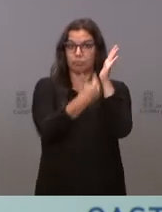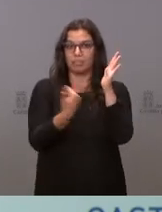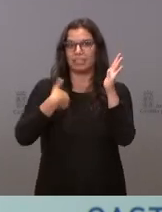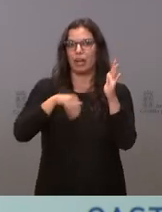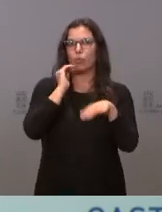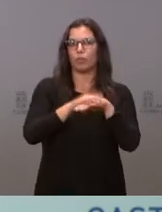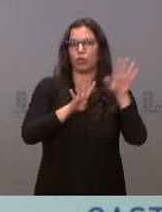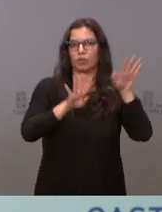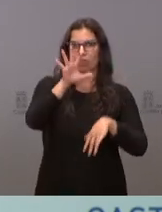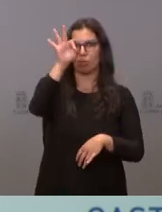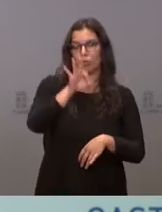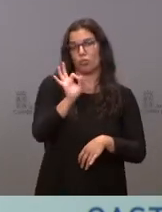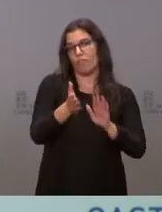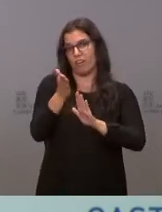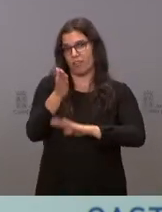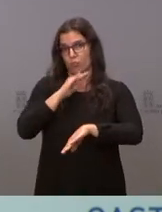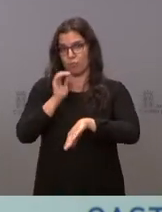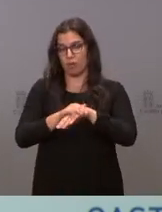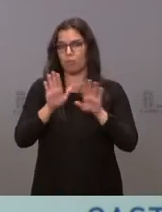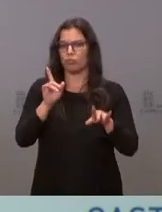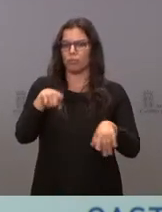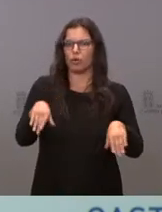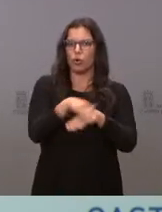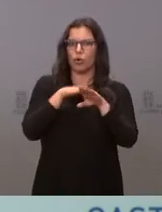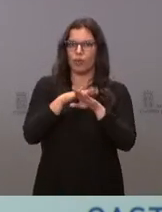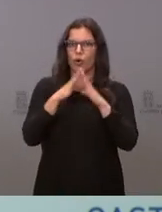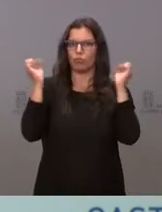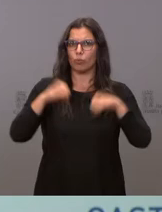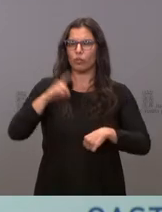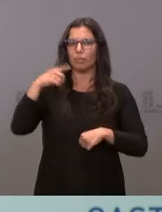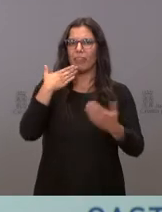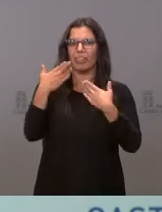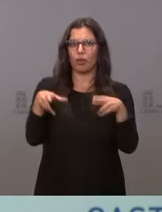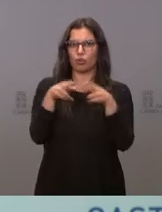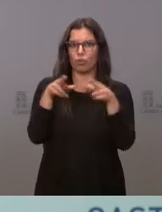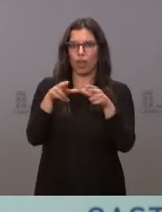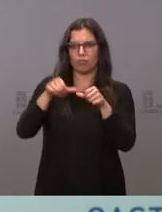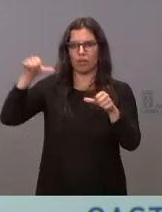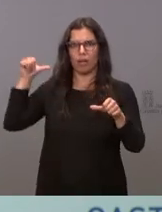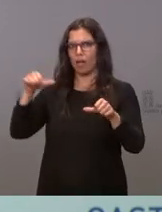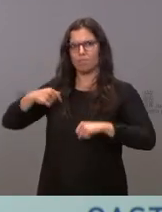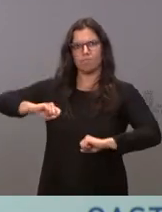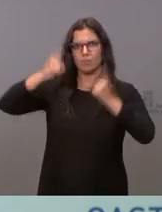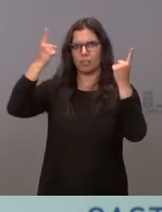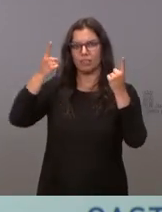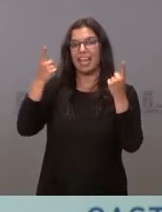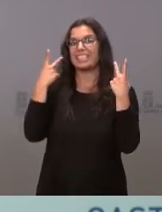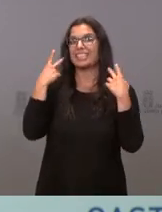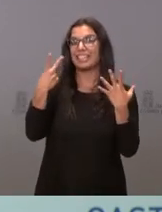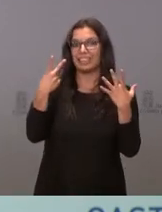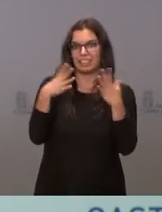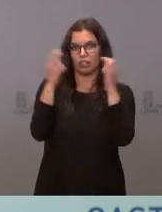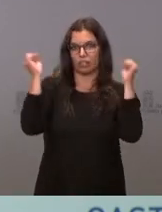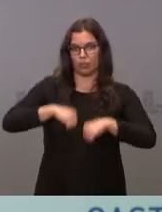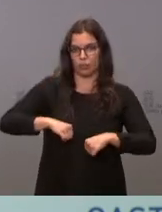cumplidas o en vías de cumplimiento. Pero ha sido un gobierno de acuerdos en el diálogo social, nunca tantos acuerdos en el diálogo social. Siete acuerdos, un